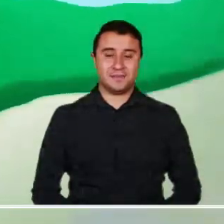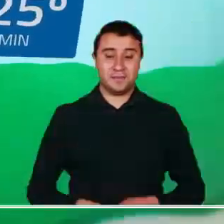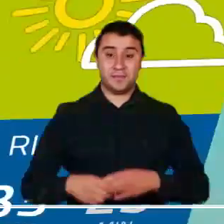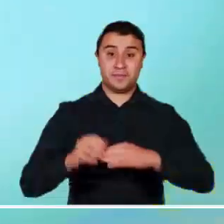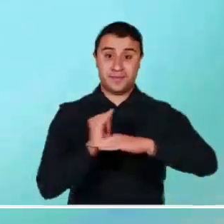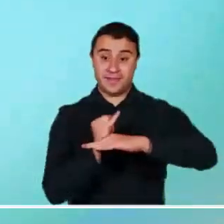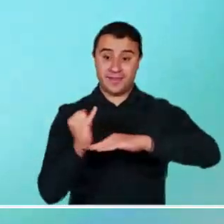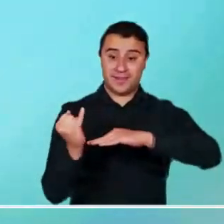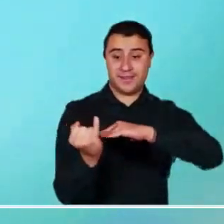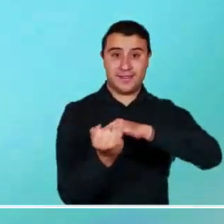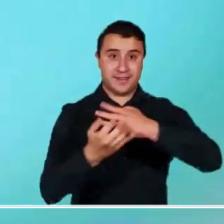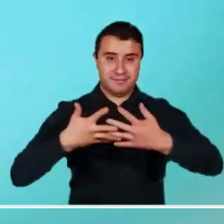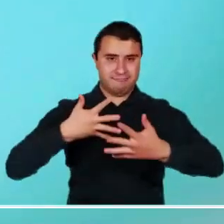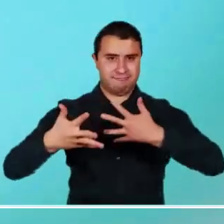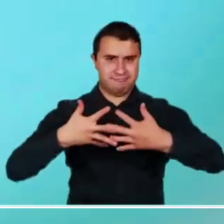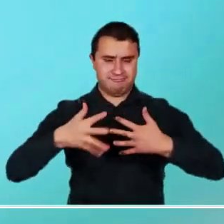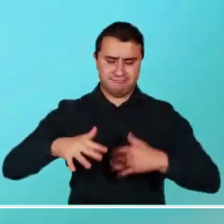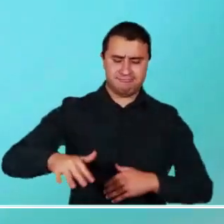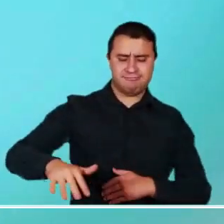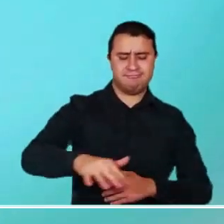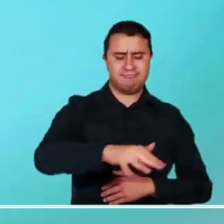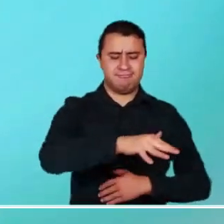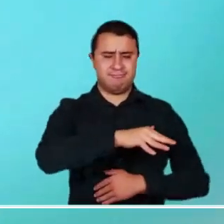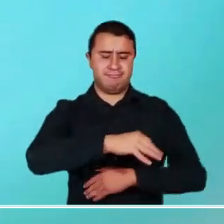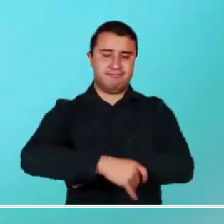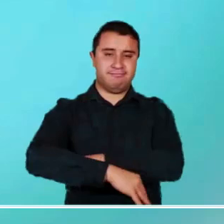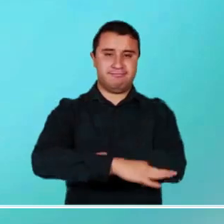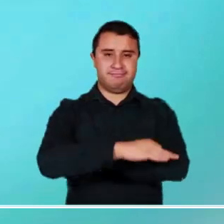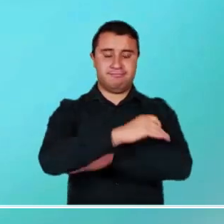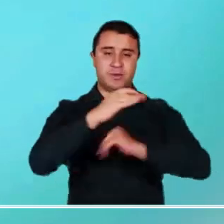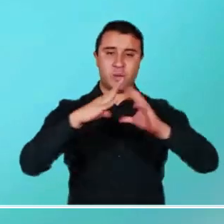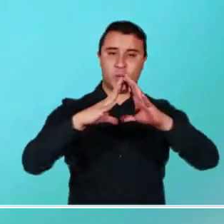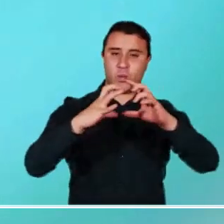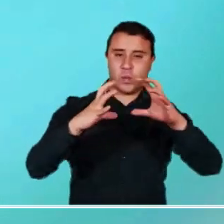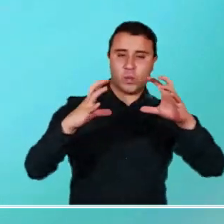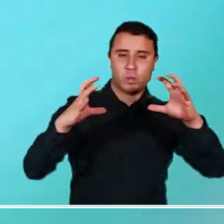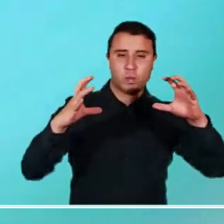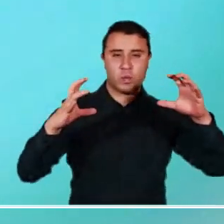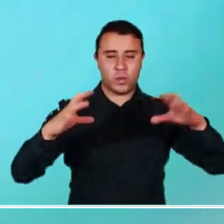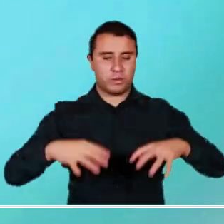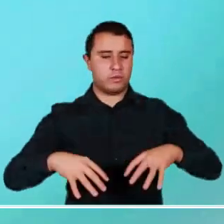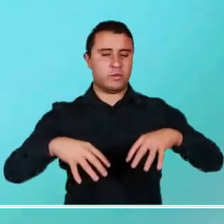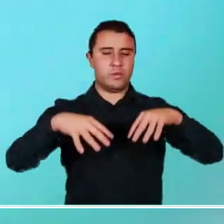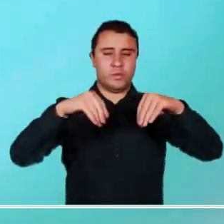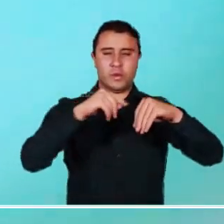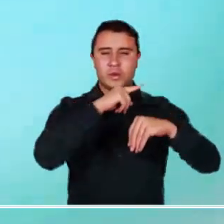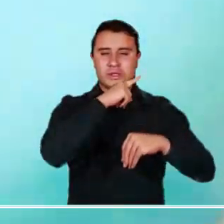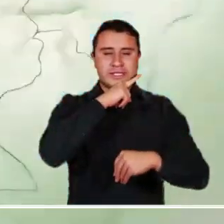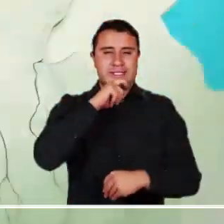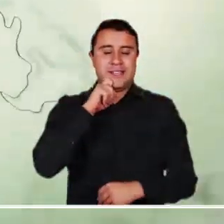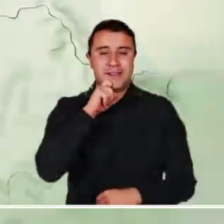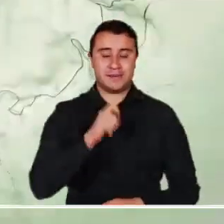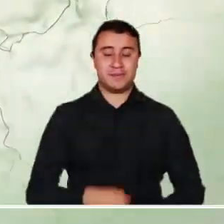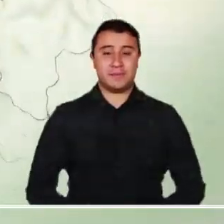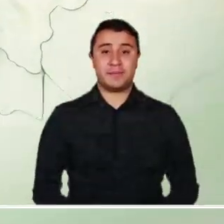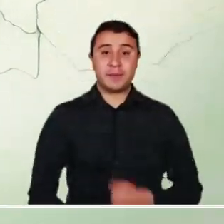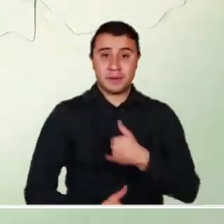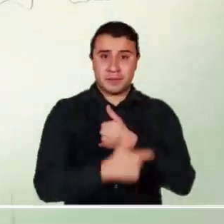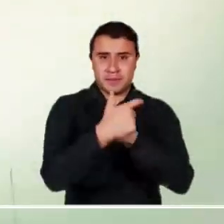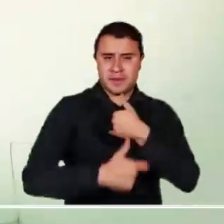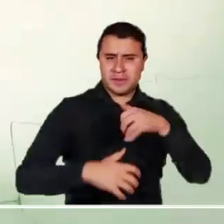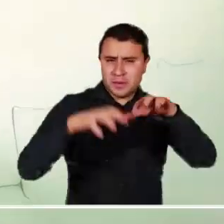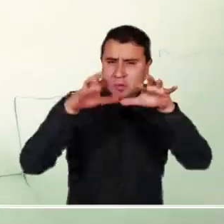También el archipiélago de San Andrés y Providencia podría experimentar una mañana seminublada, acompañada de condiciones secas.